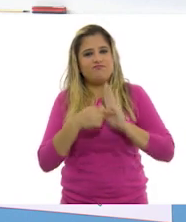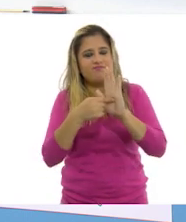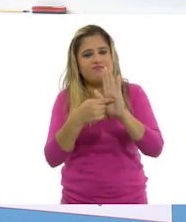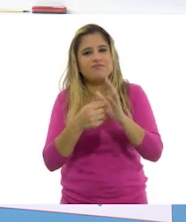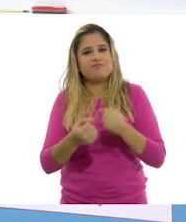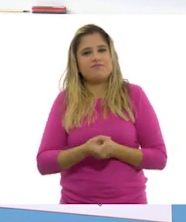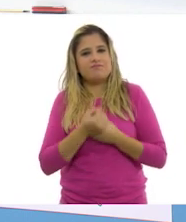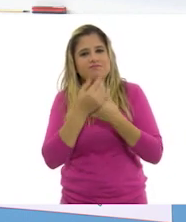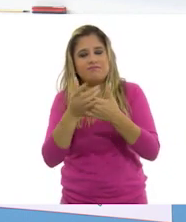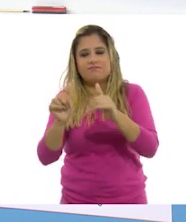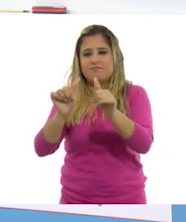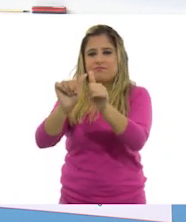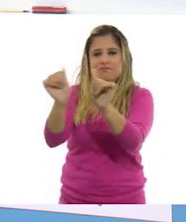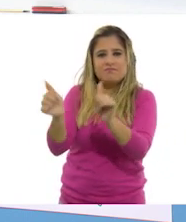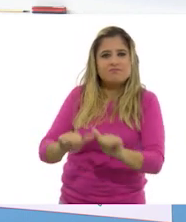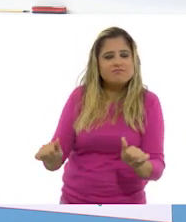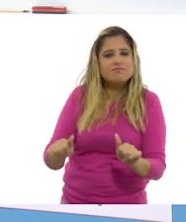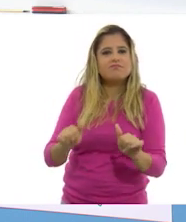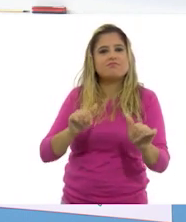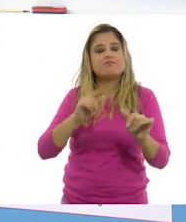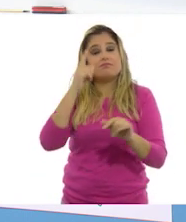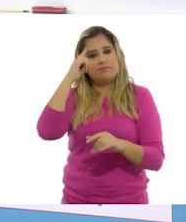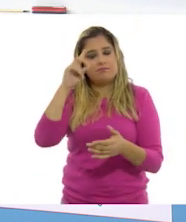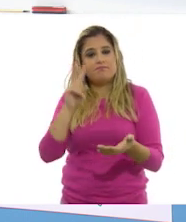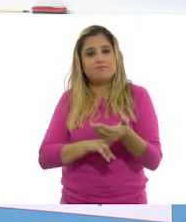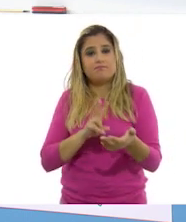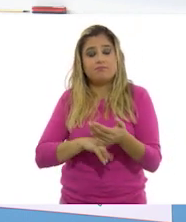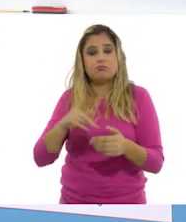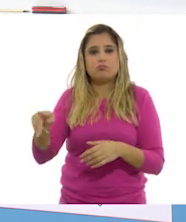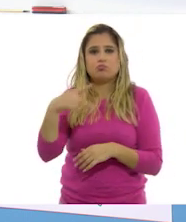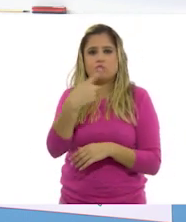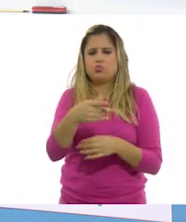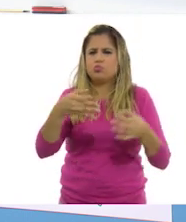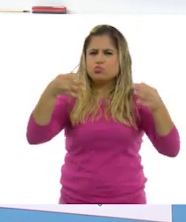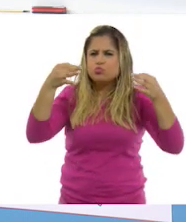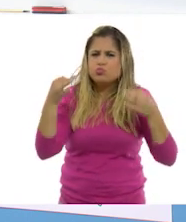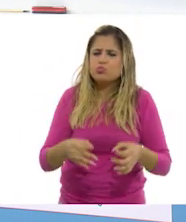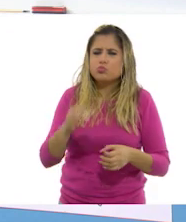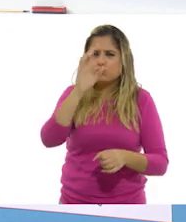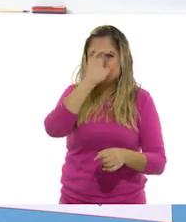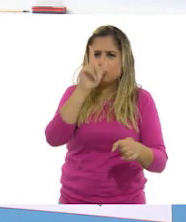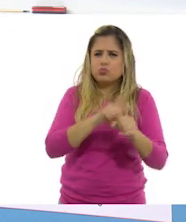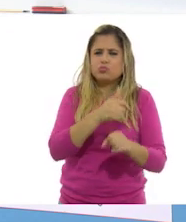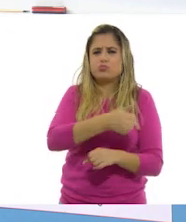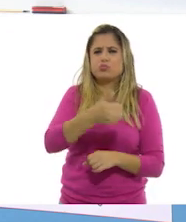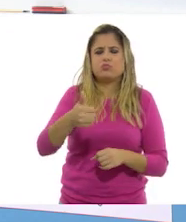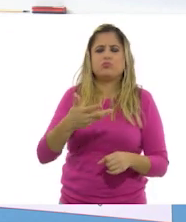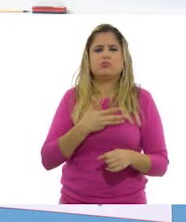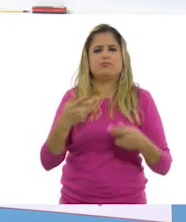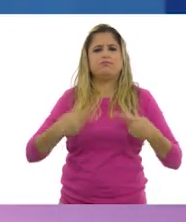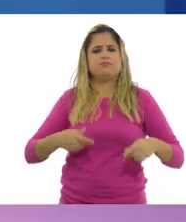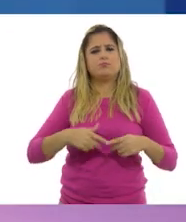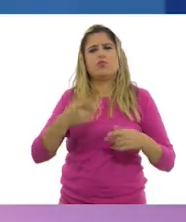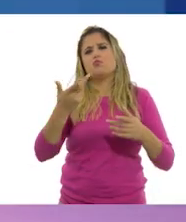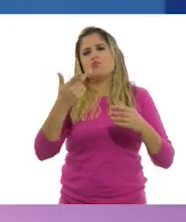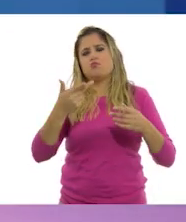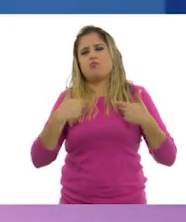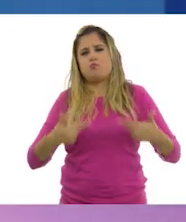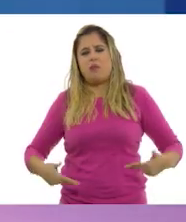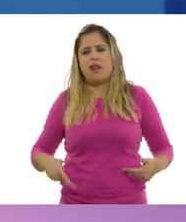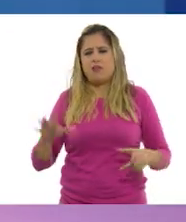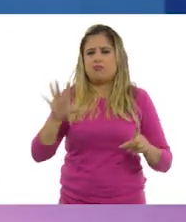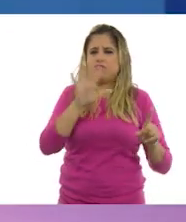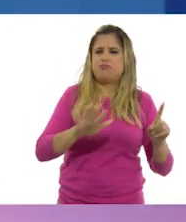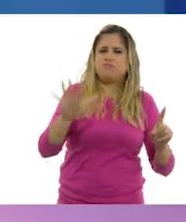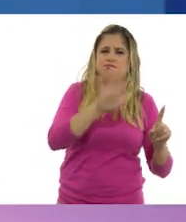artísticas y valorarlas como parte de la gran riqueza que tiene nuestra humanidad. ¡Ay!